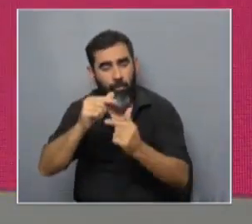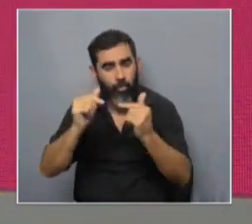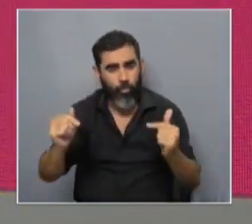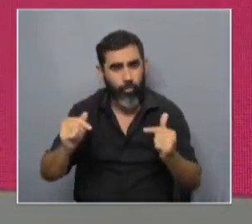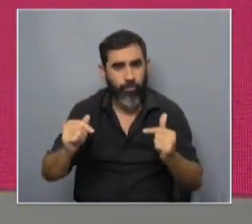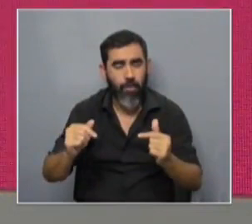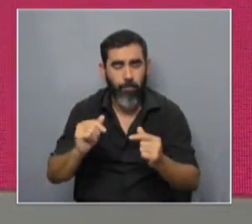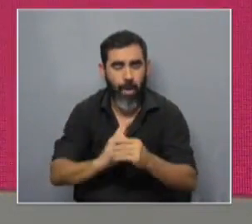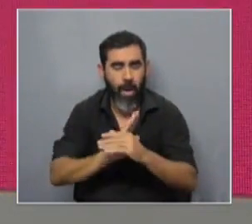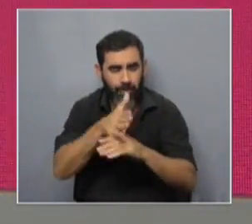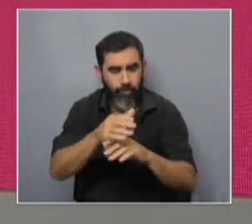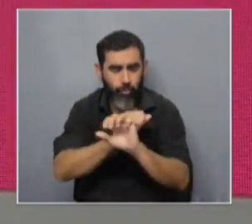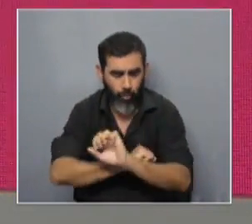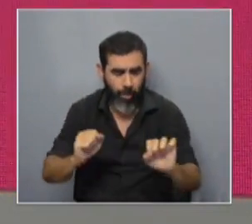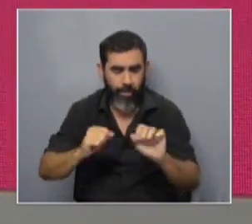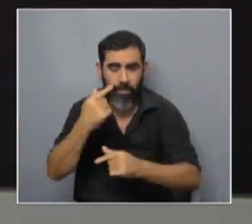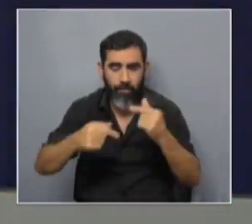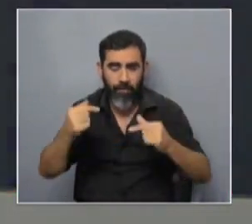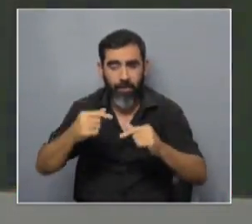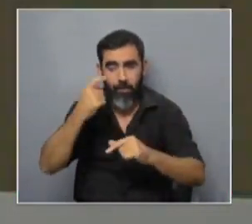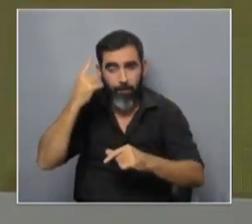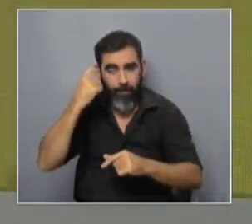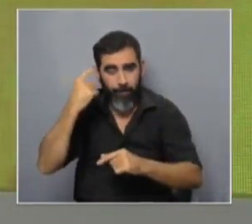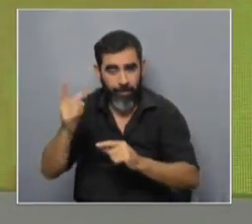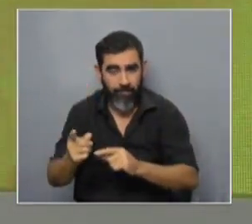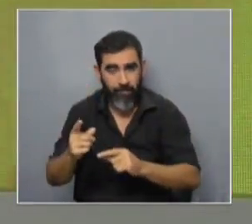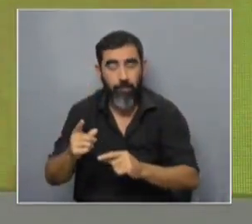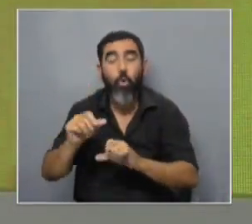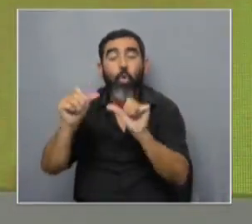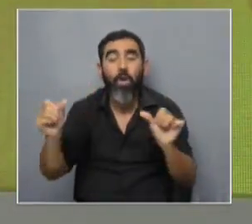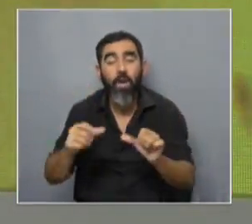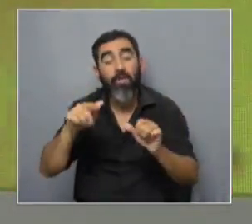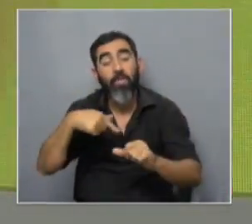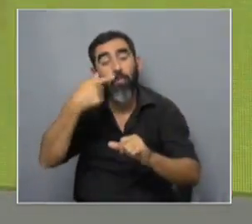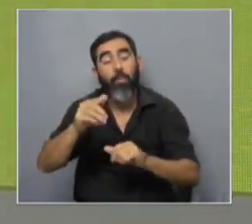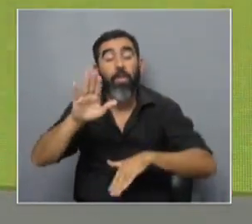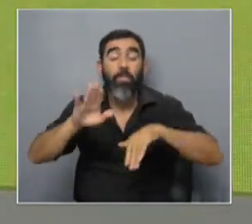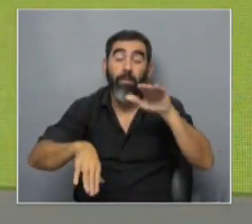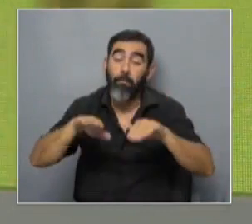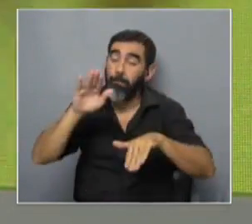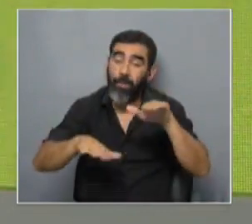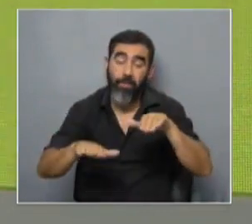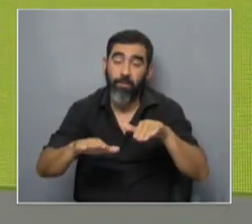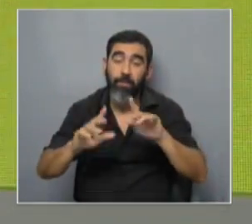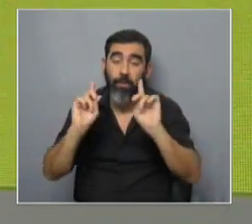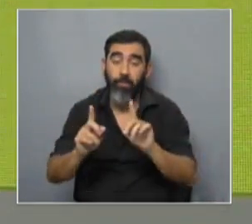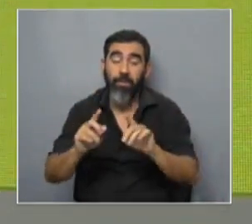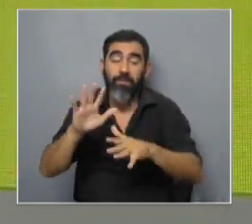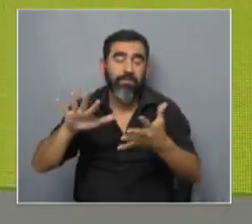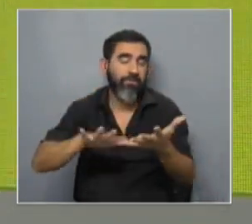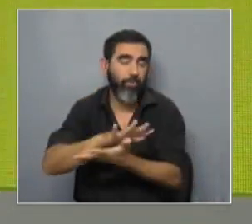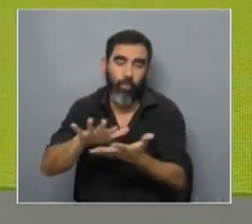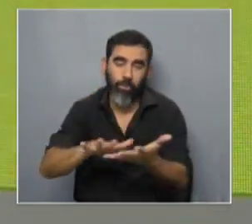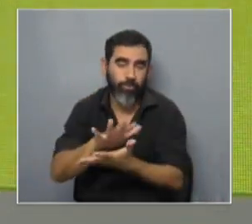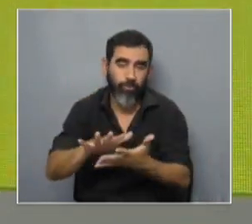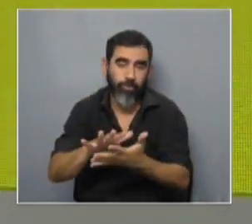asequible llevar a cabo cierto tipo de experimentos luego lo que se haga con ellos dependerá de circunstancias